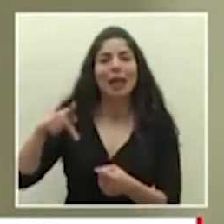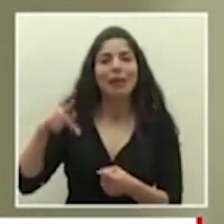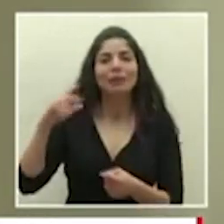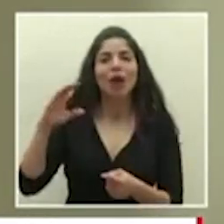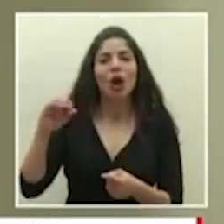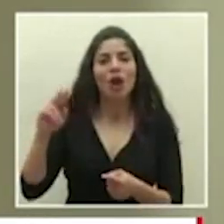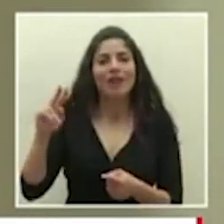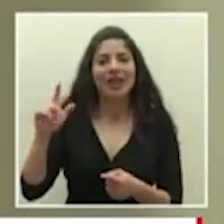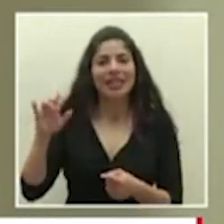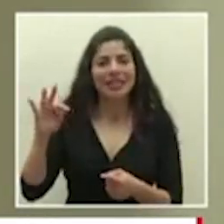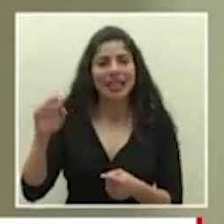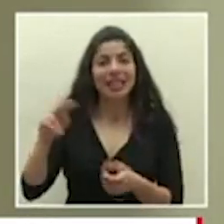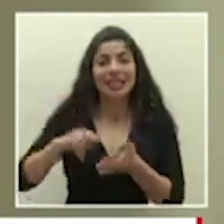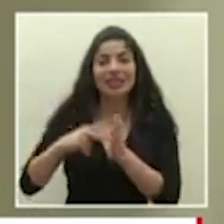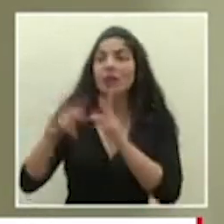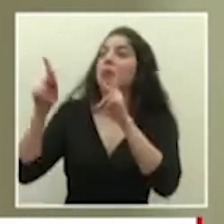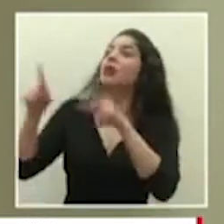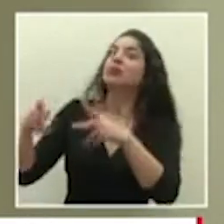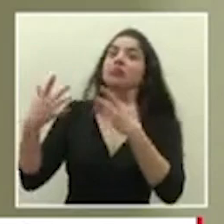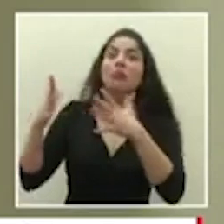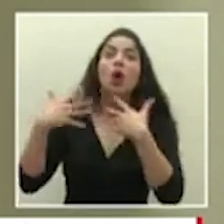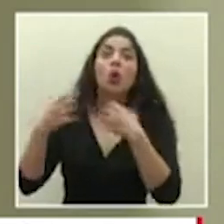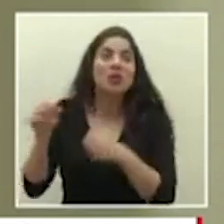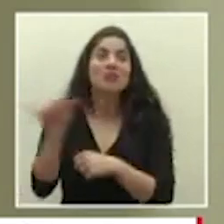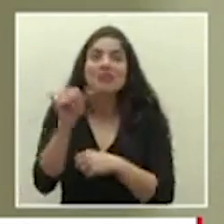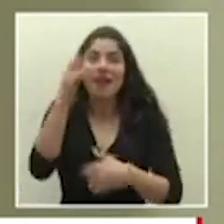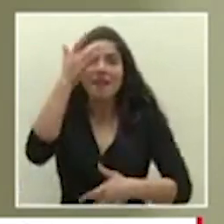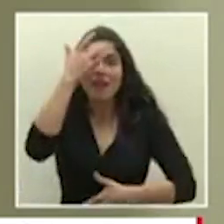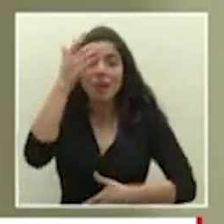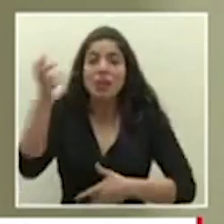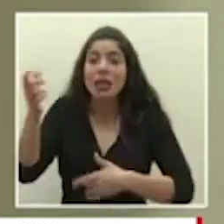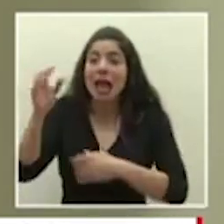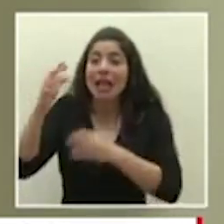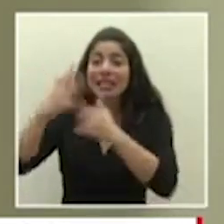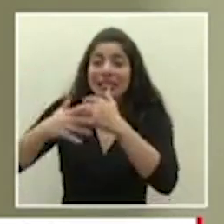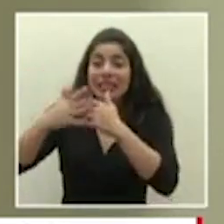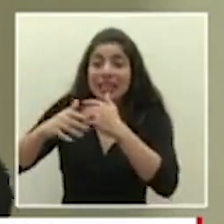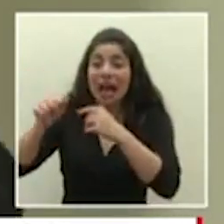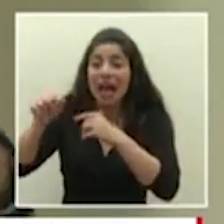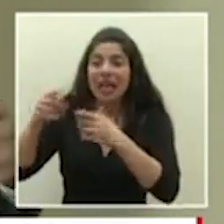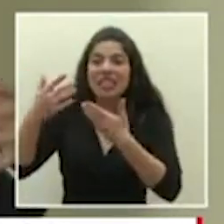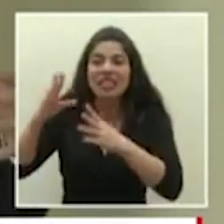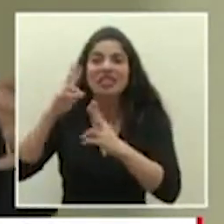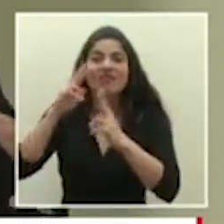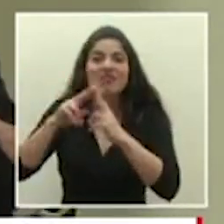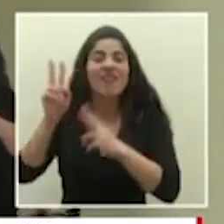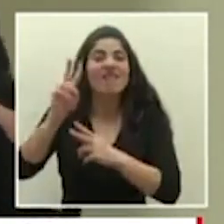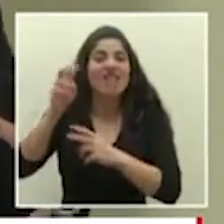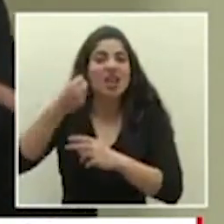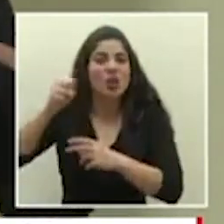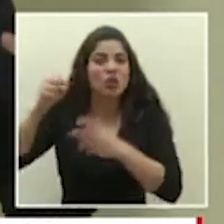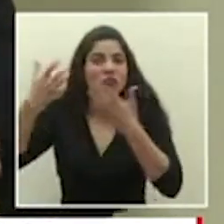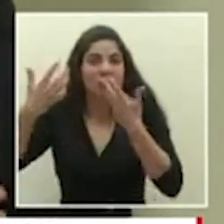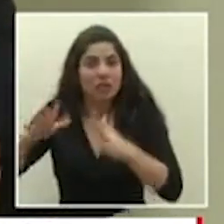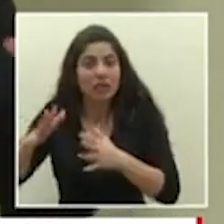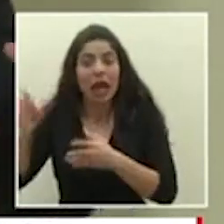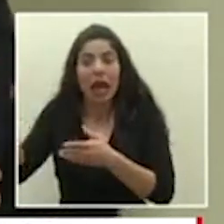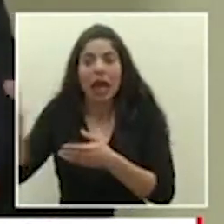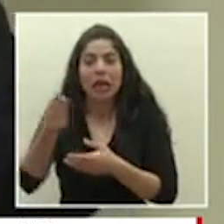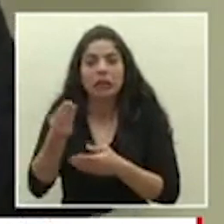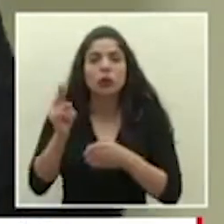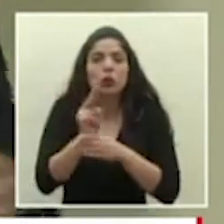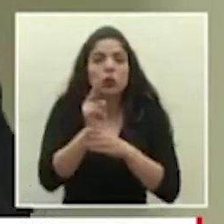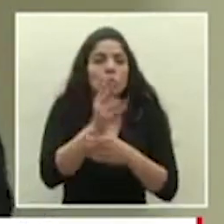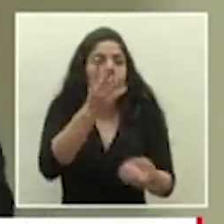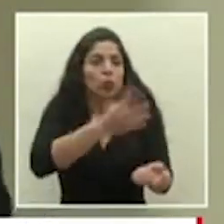un paciente que ya se recuperó ese plasma tiene anticuerpos que neutralizaron el virus y entonces esperamos que puedan neutralizar el